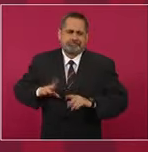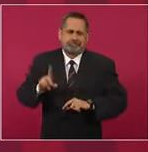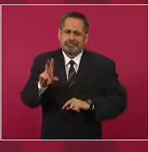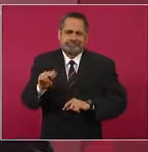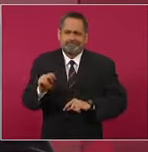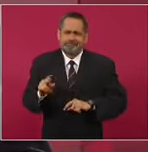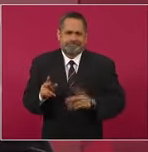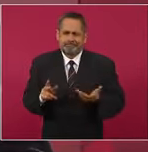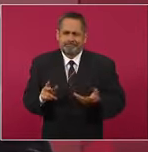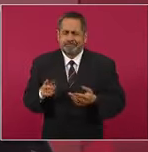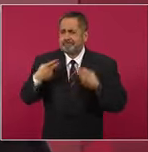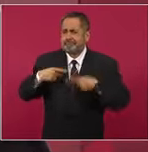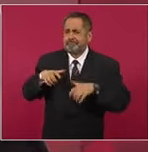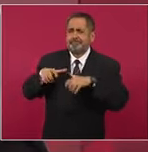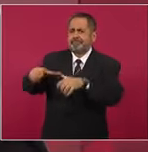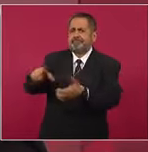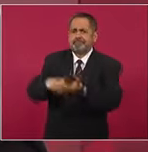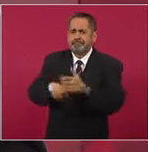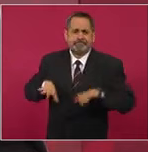no para el pueblo.